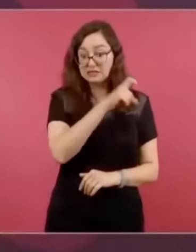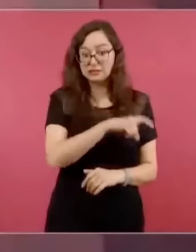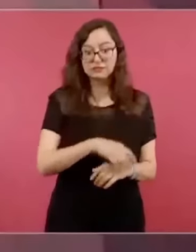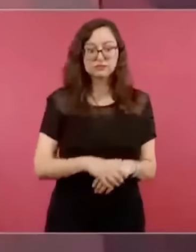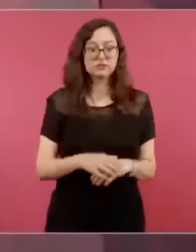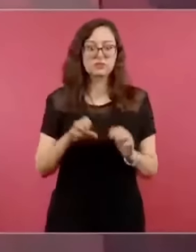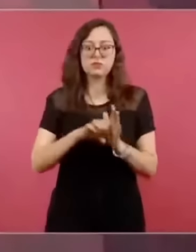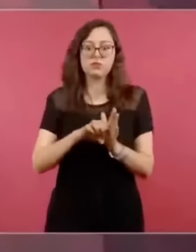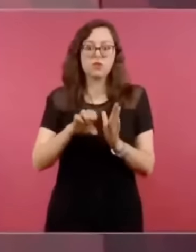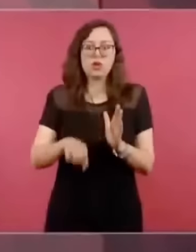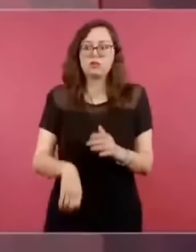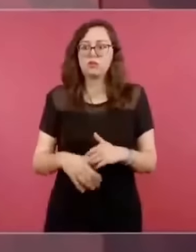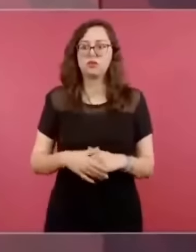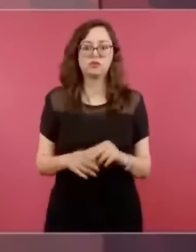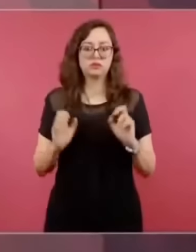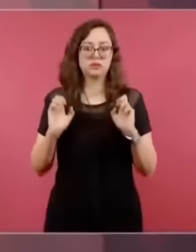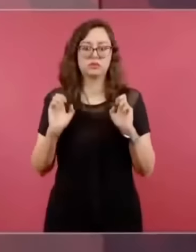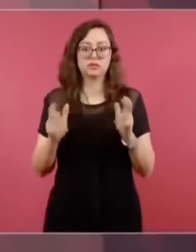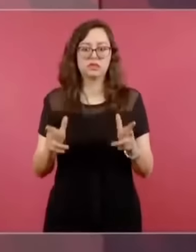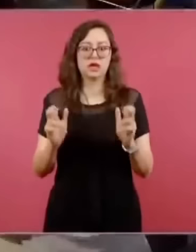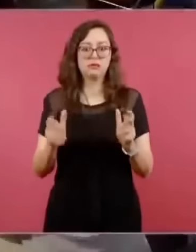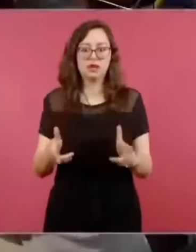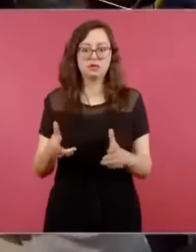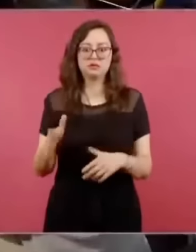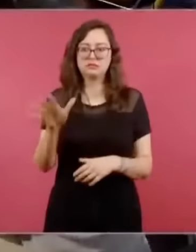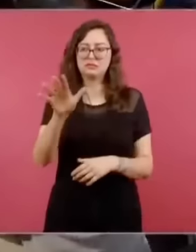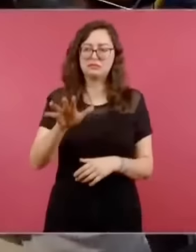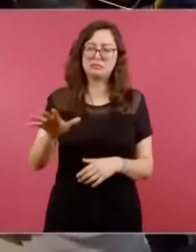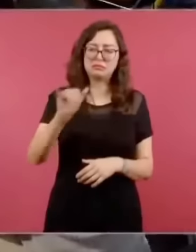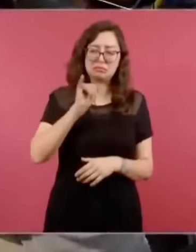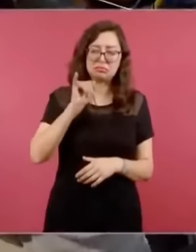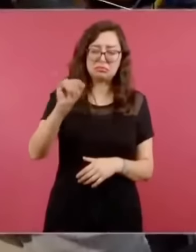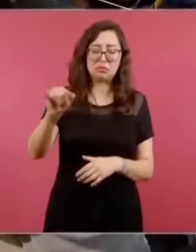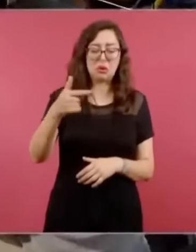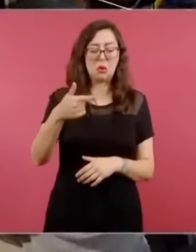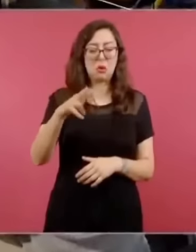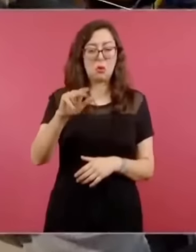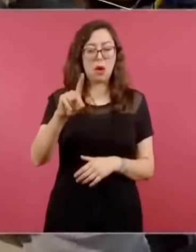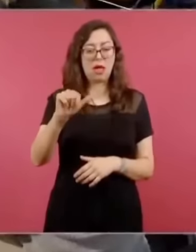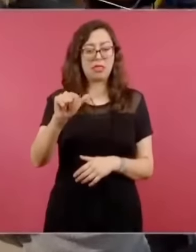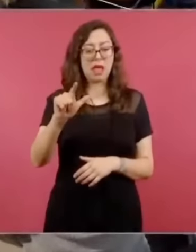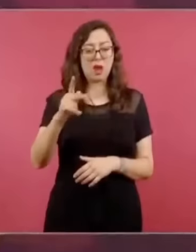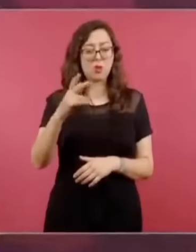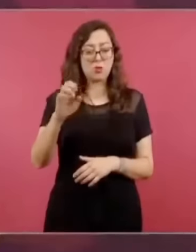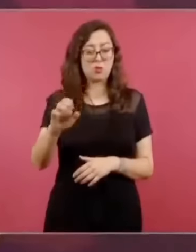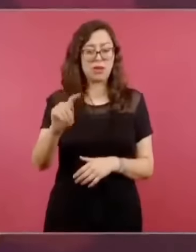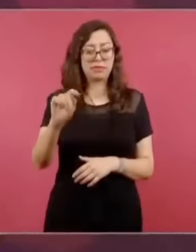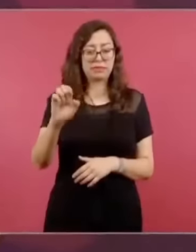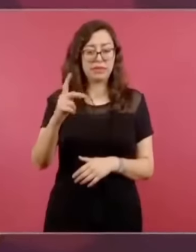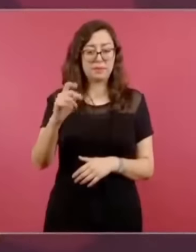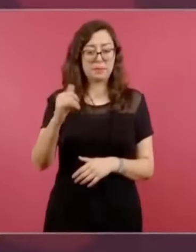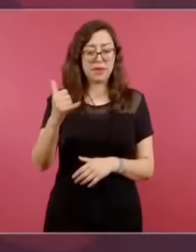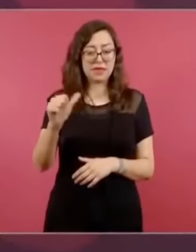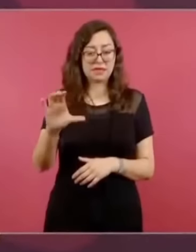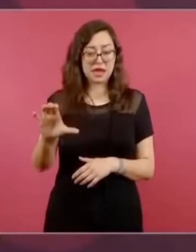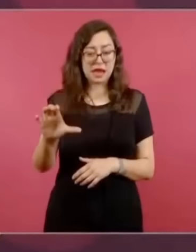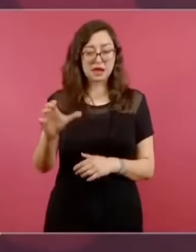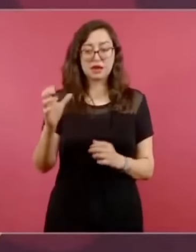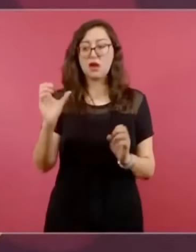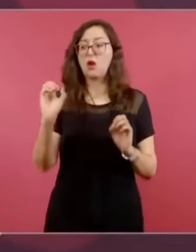Guadalupe Tepeyac, en Chiapas, o Benemérito de las Américas, que hay otro hospital,